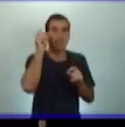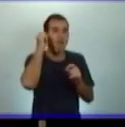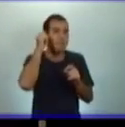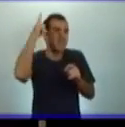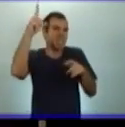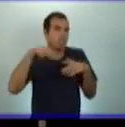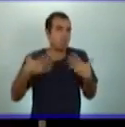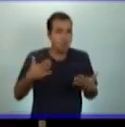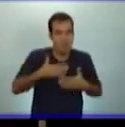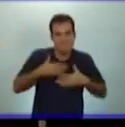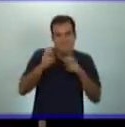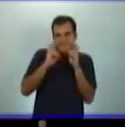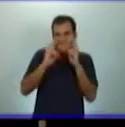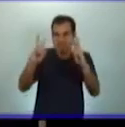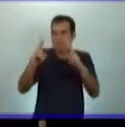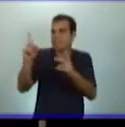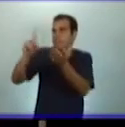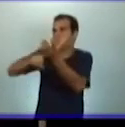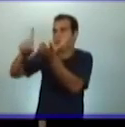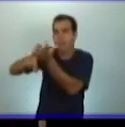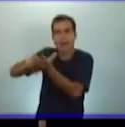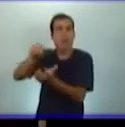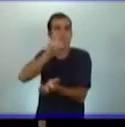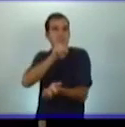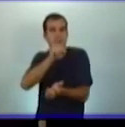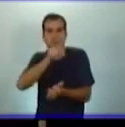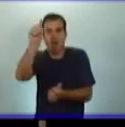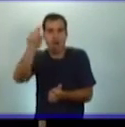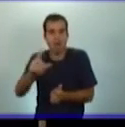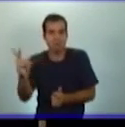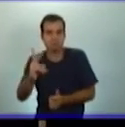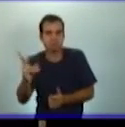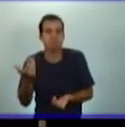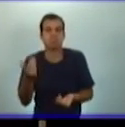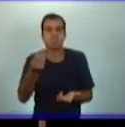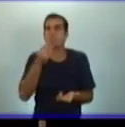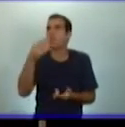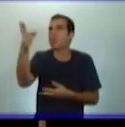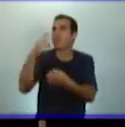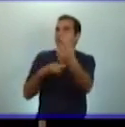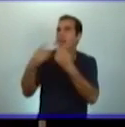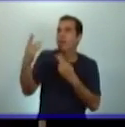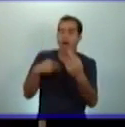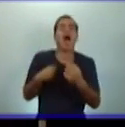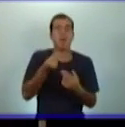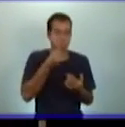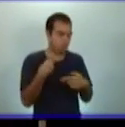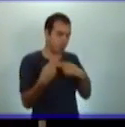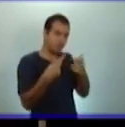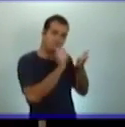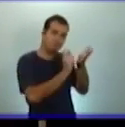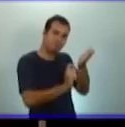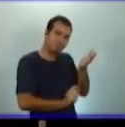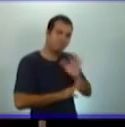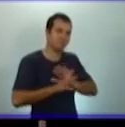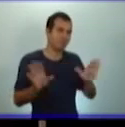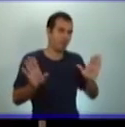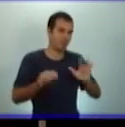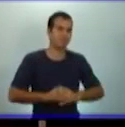las vivencias de papá, las vivencias de mamá, podrás responder la pregunta.